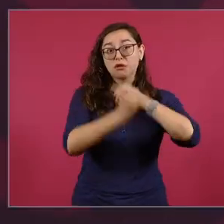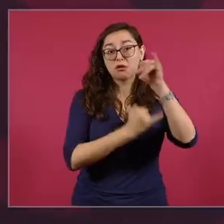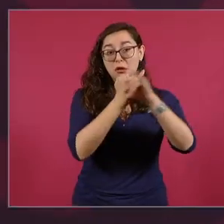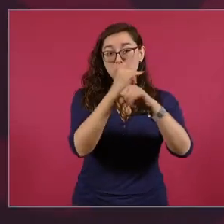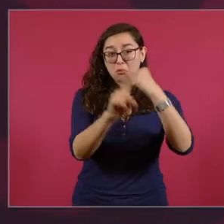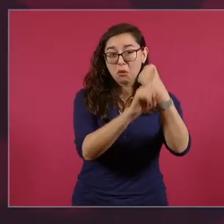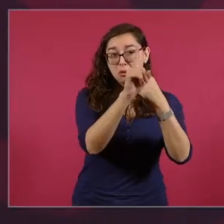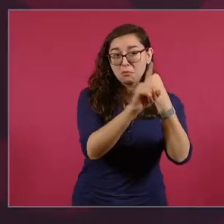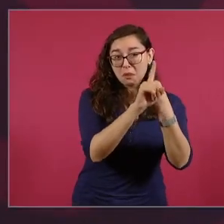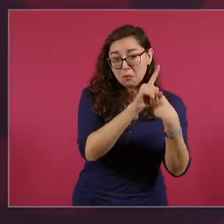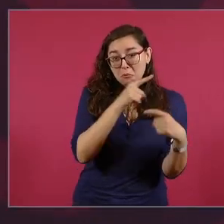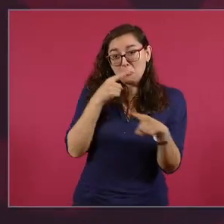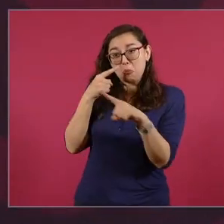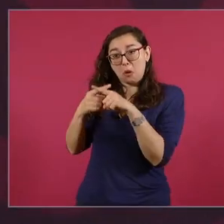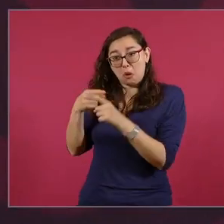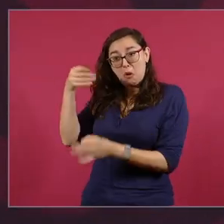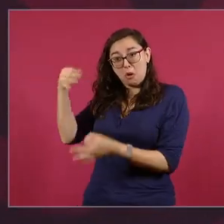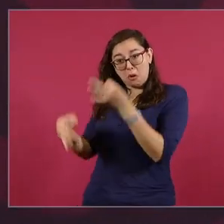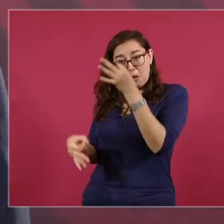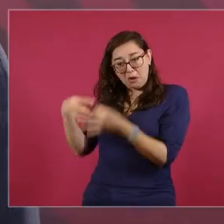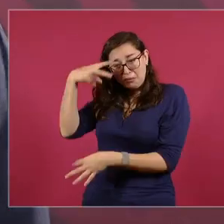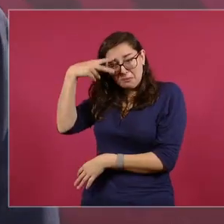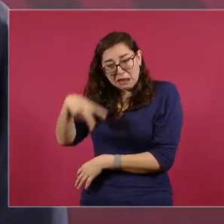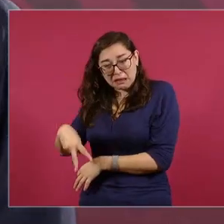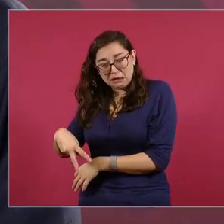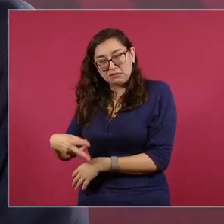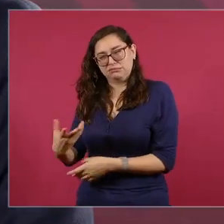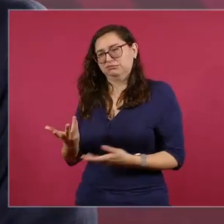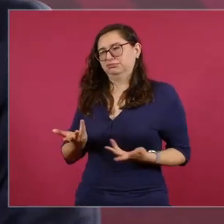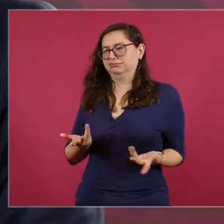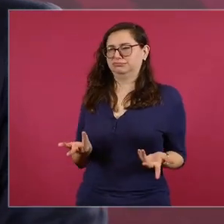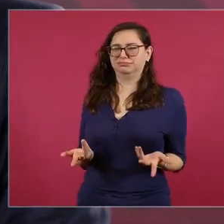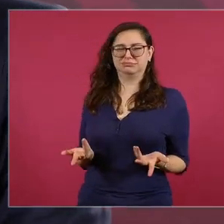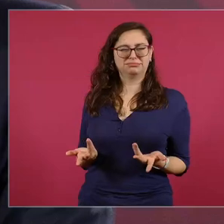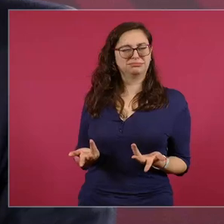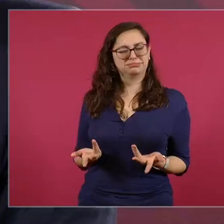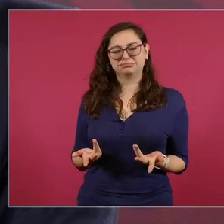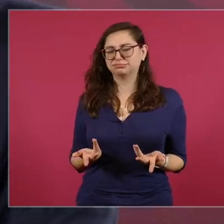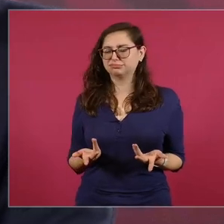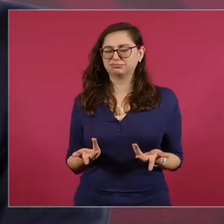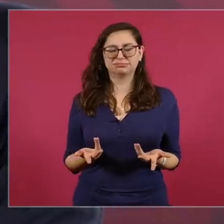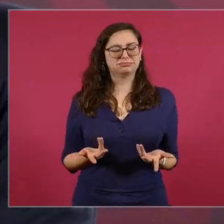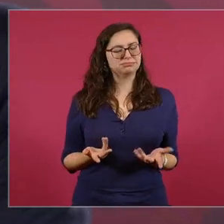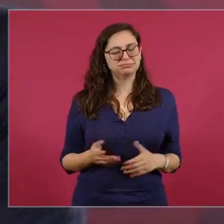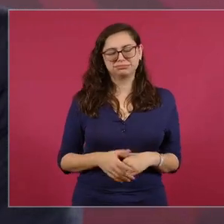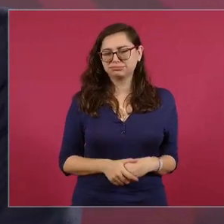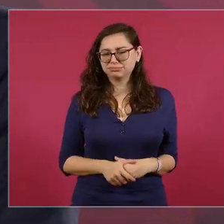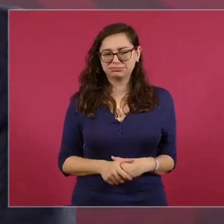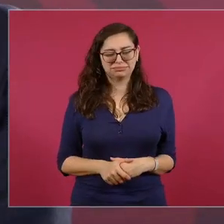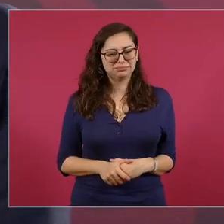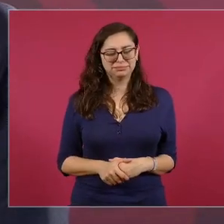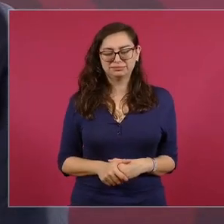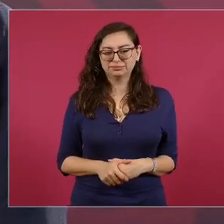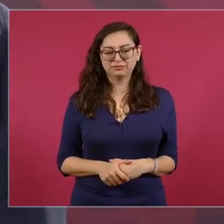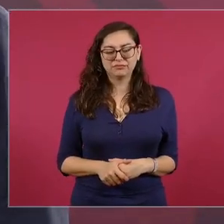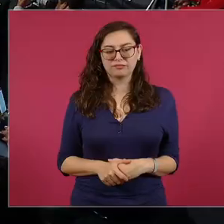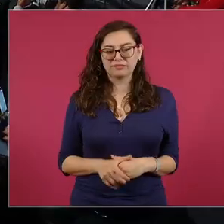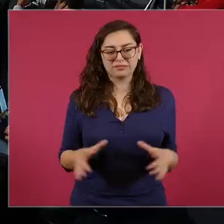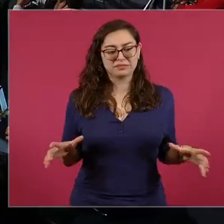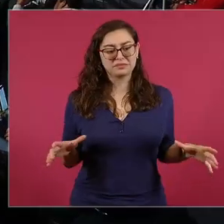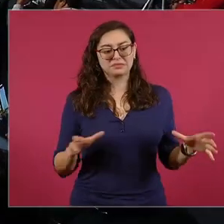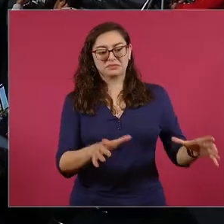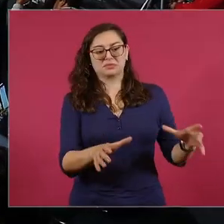de la oligarquía mexicana y del bloque